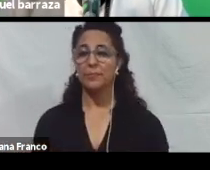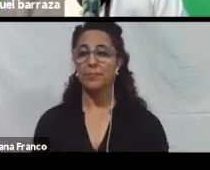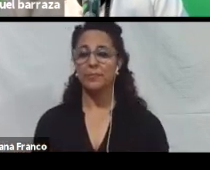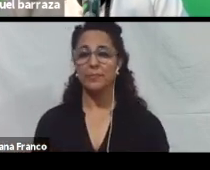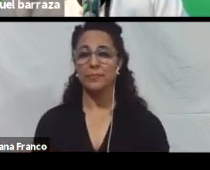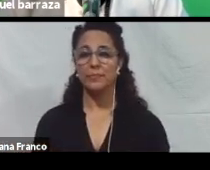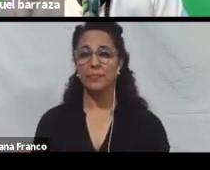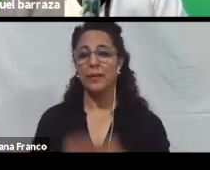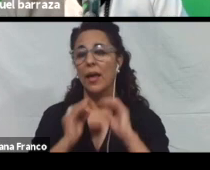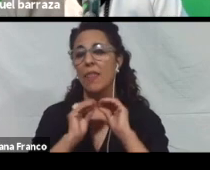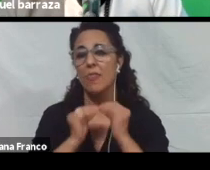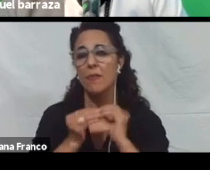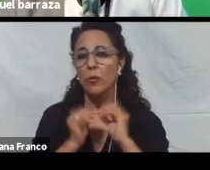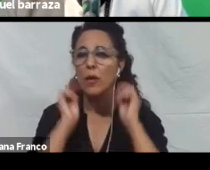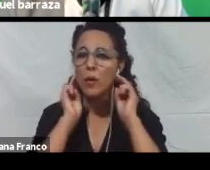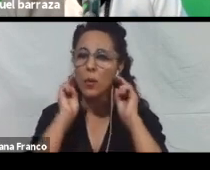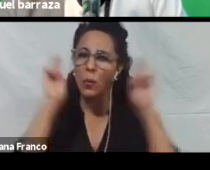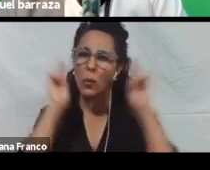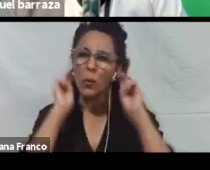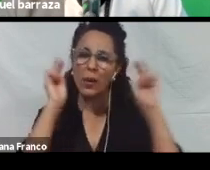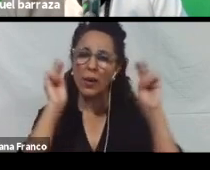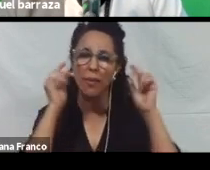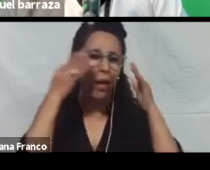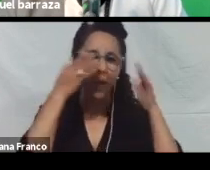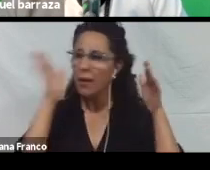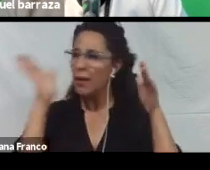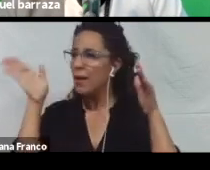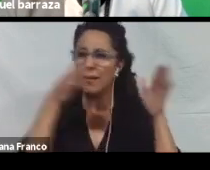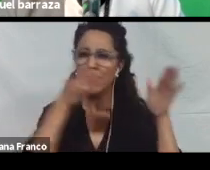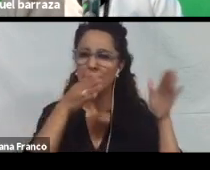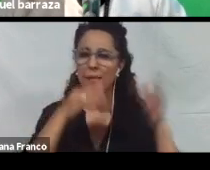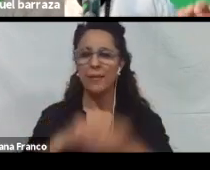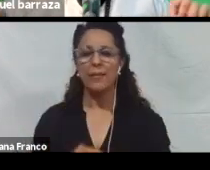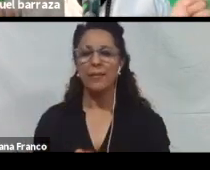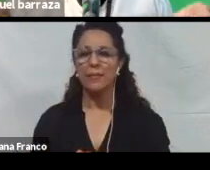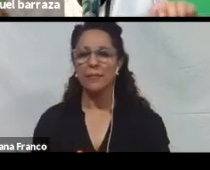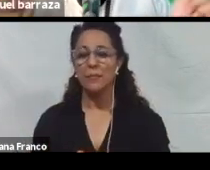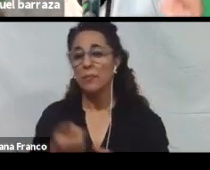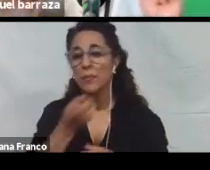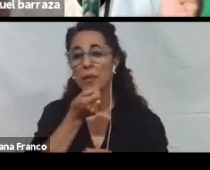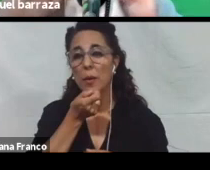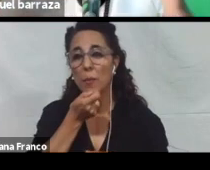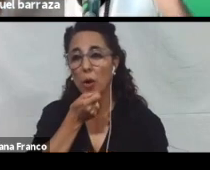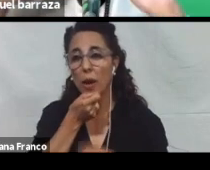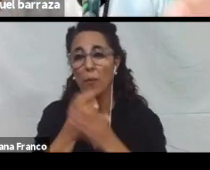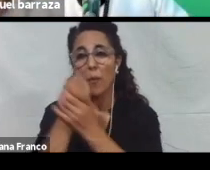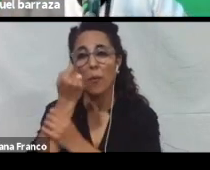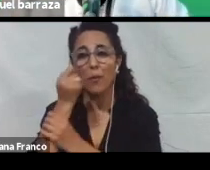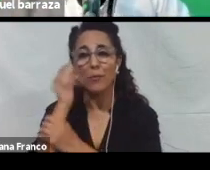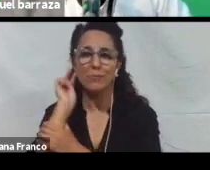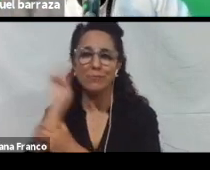Dificultades. El ruido. El ruido que distrae la atención. Por ejemplo. Si tenemos. Pulseras. Que estamos.